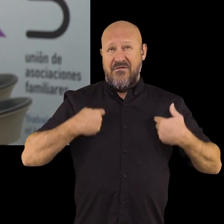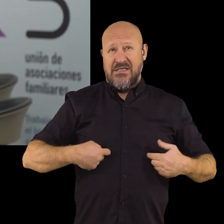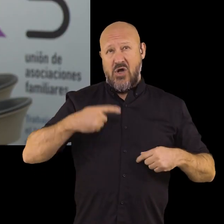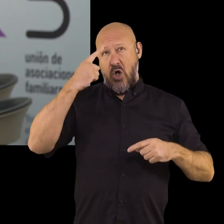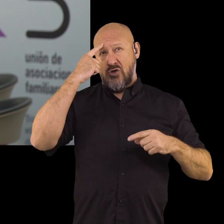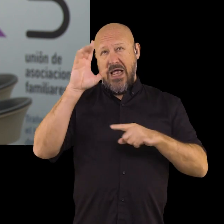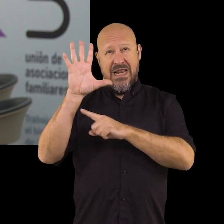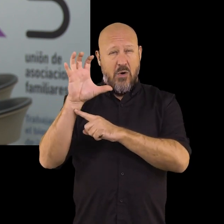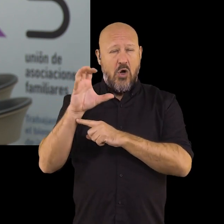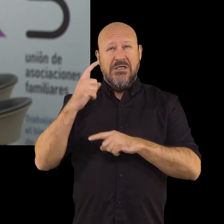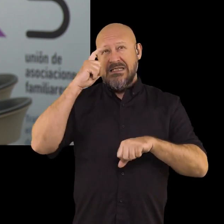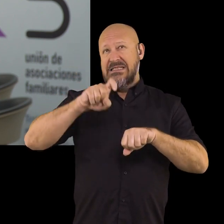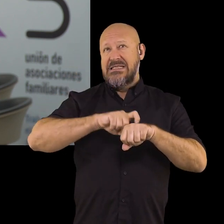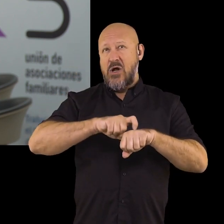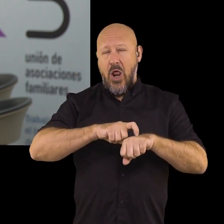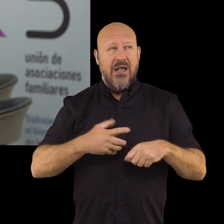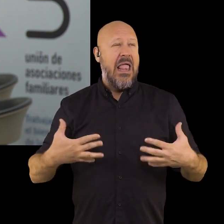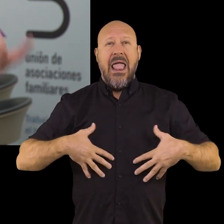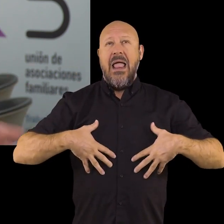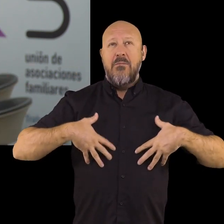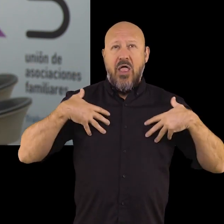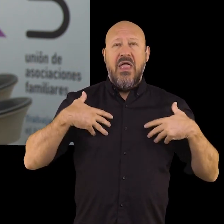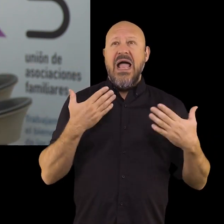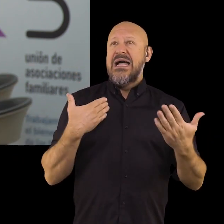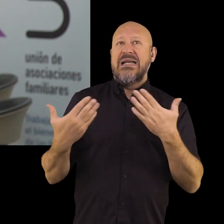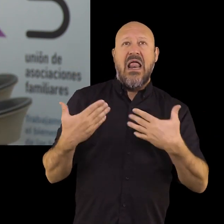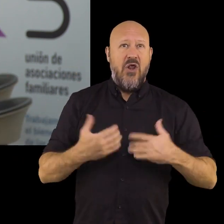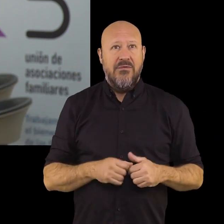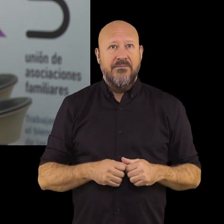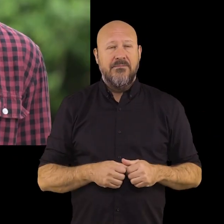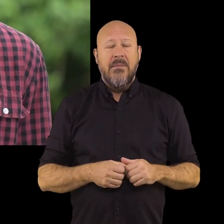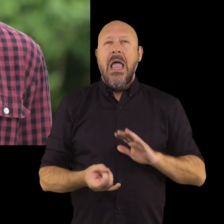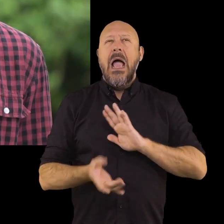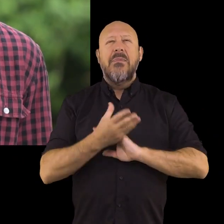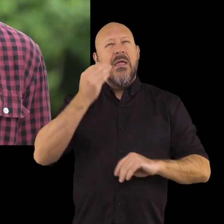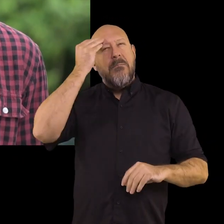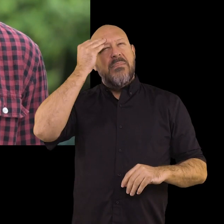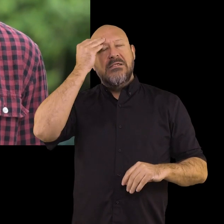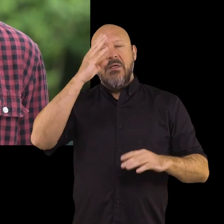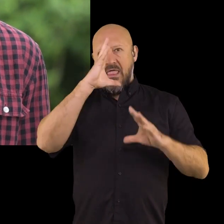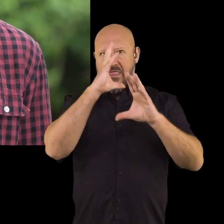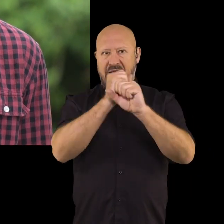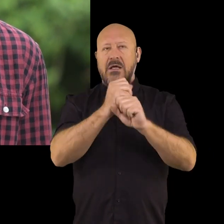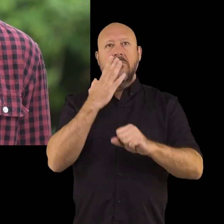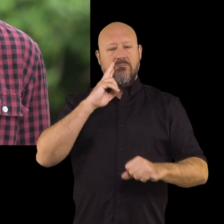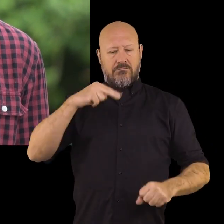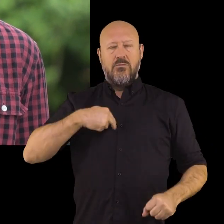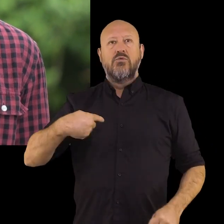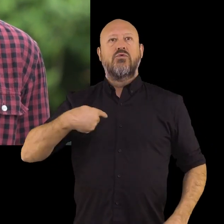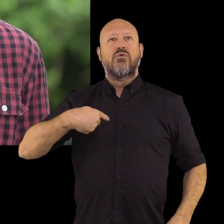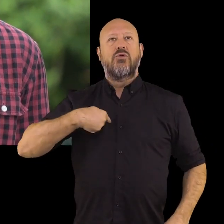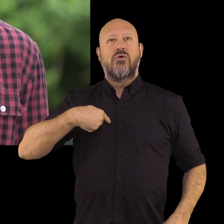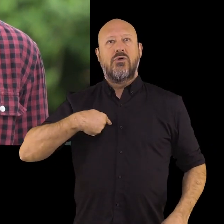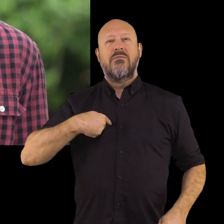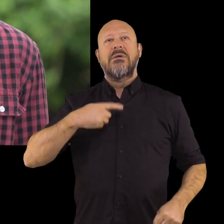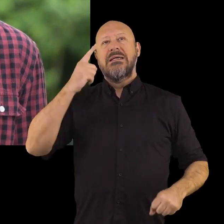físicos, neurológicos, psicológicos, emocionales, relacionales... Y aparece un pensamiento centrado en sí